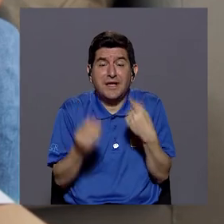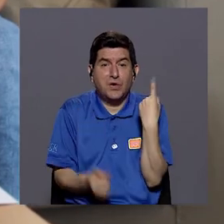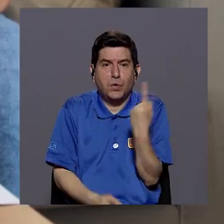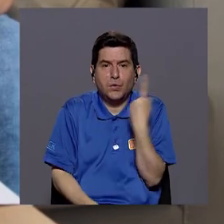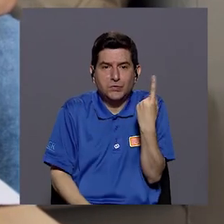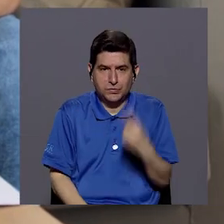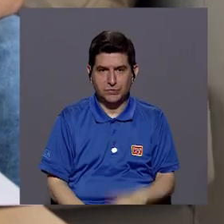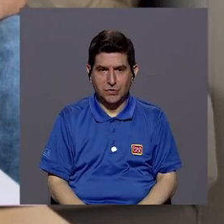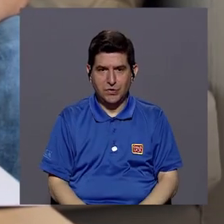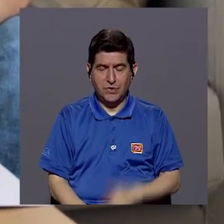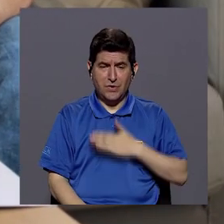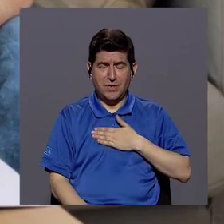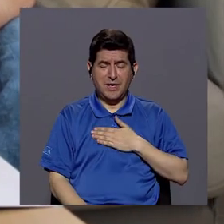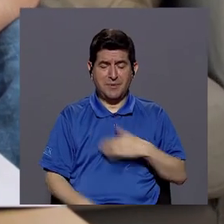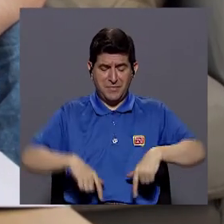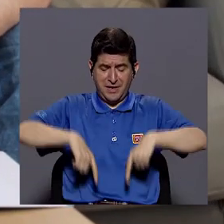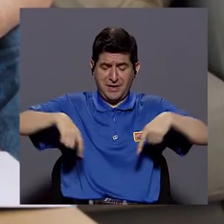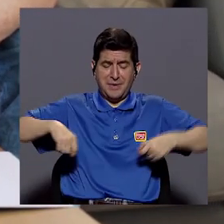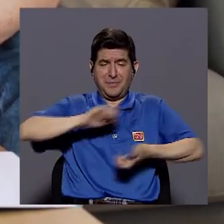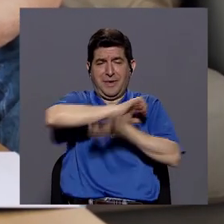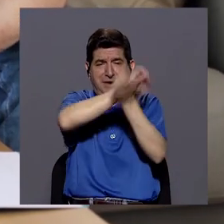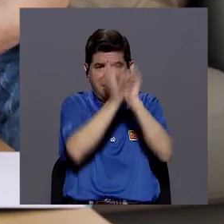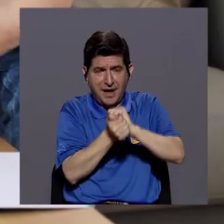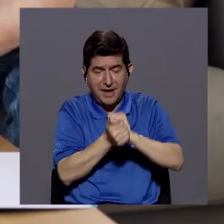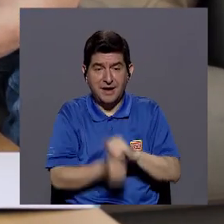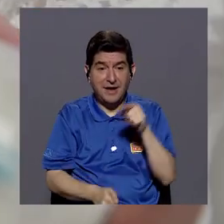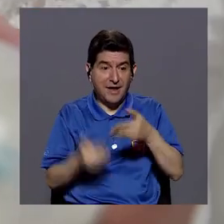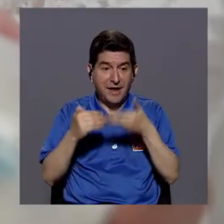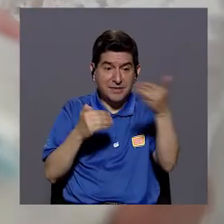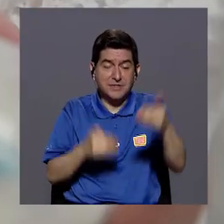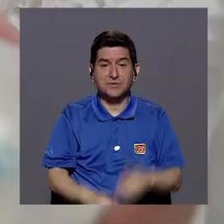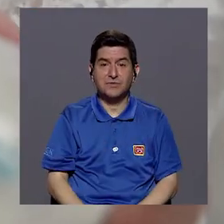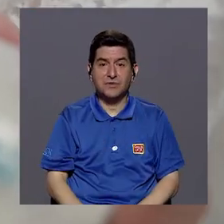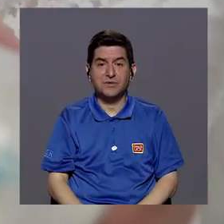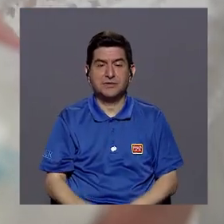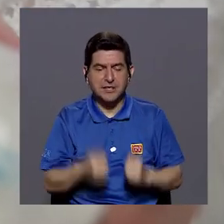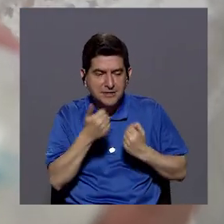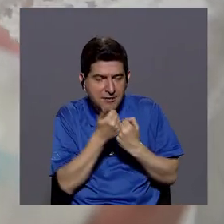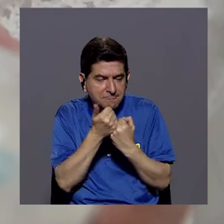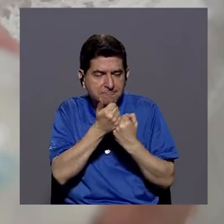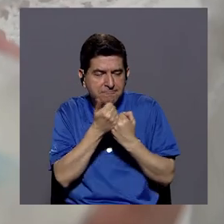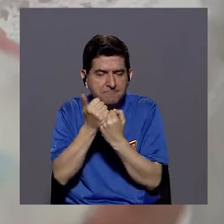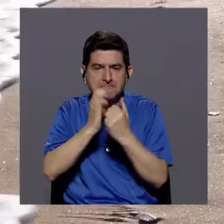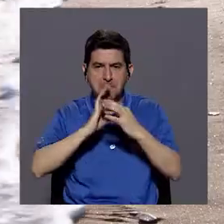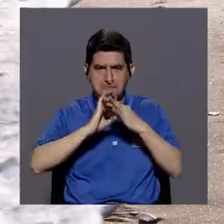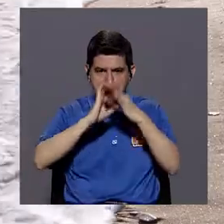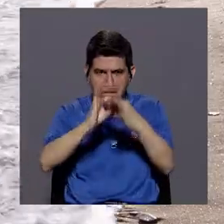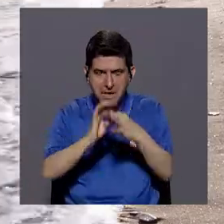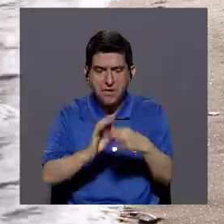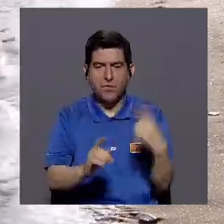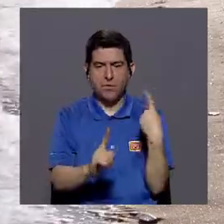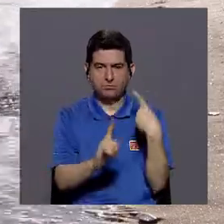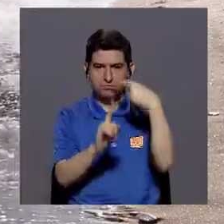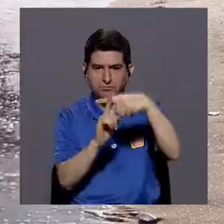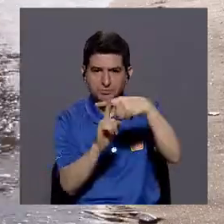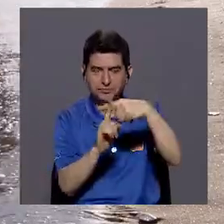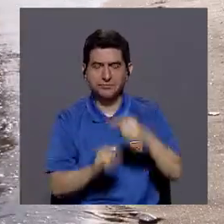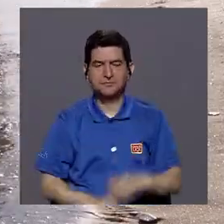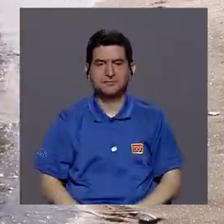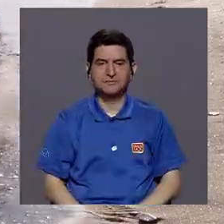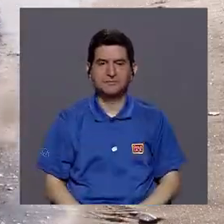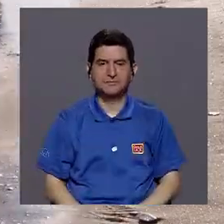sentía solo y me cambiaron el pañal. Todas esas son cosas que van a ir forzando el vínculo hacia algo positivo,